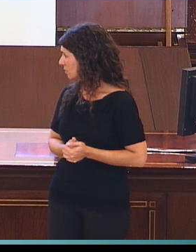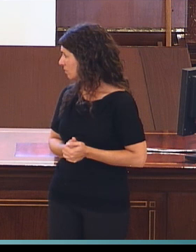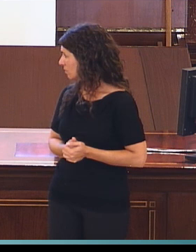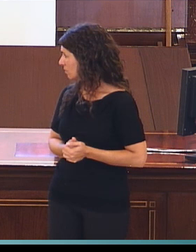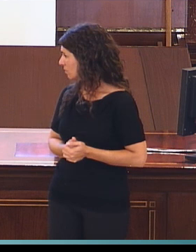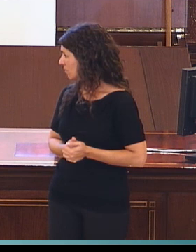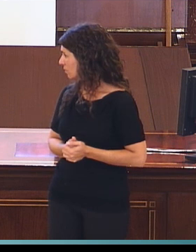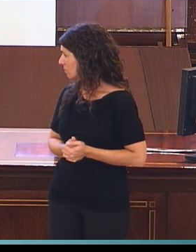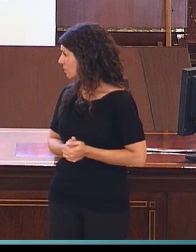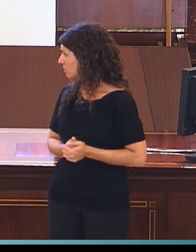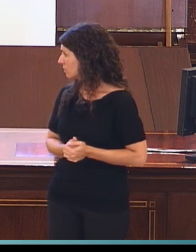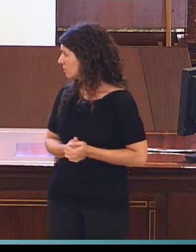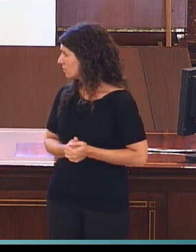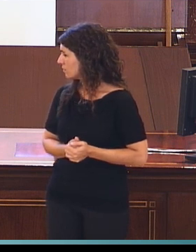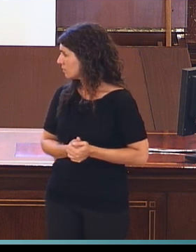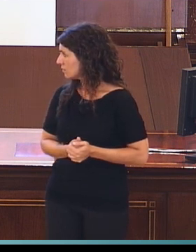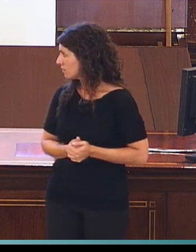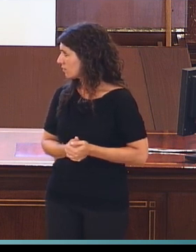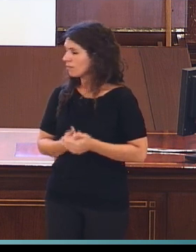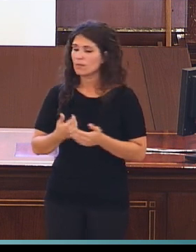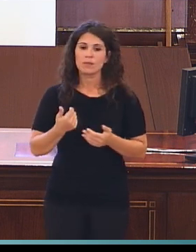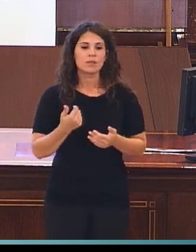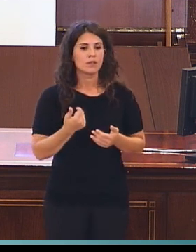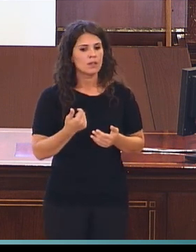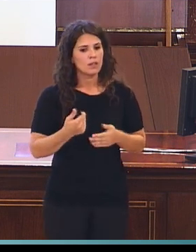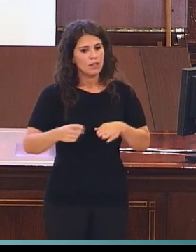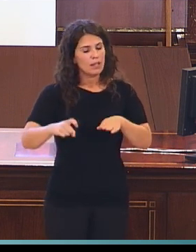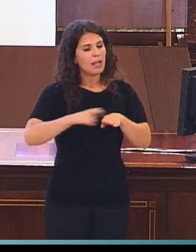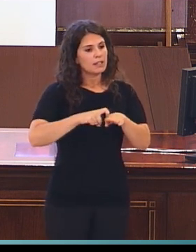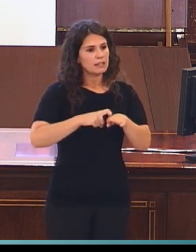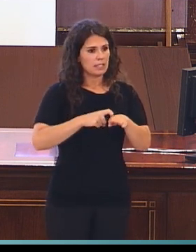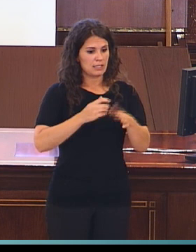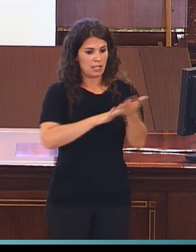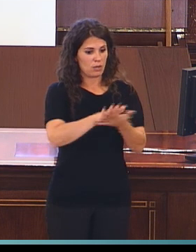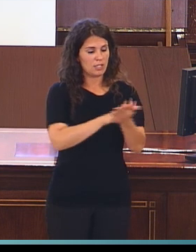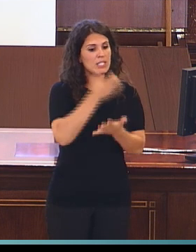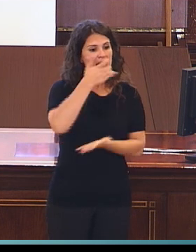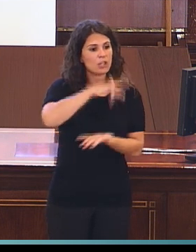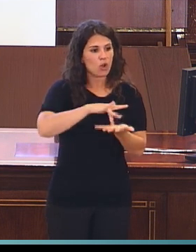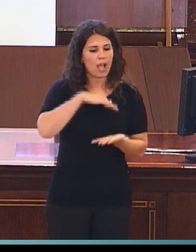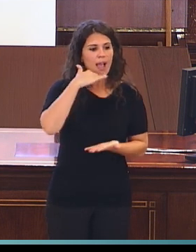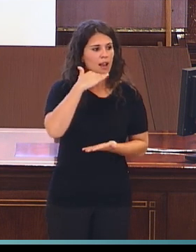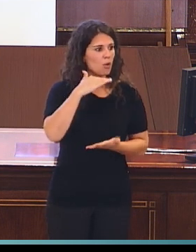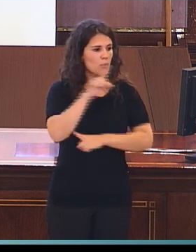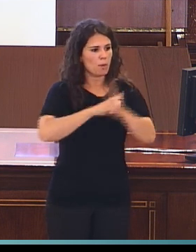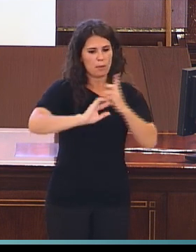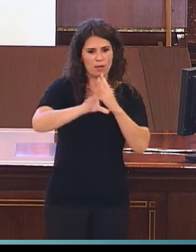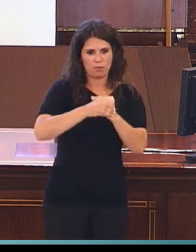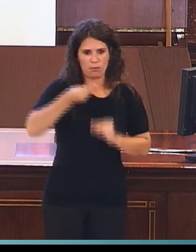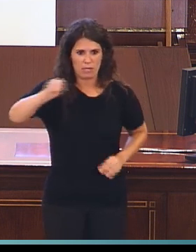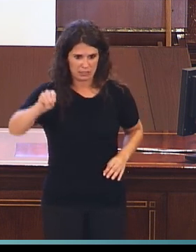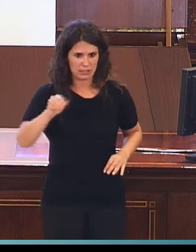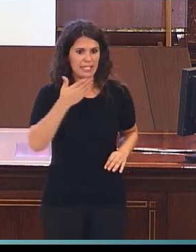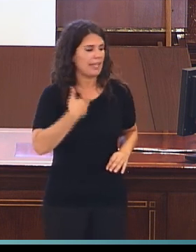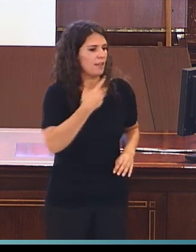lenguas de signos en presencia de trastornos, pues, no es que haya muchos estudios sobre esto, 14